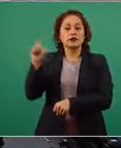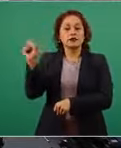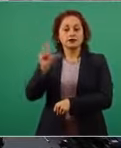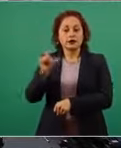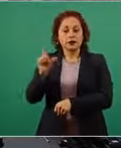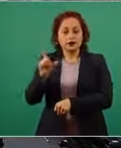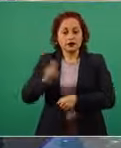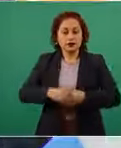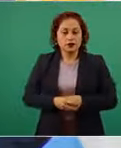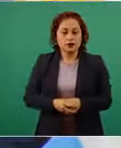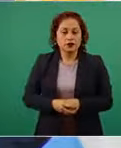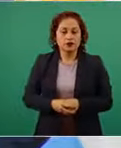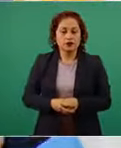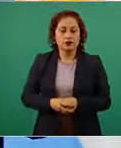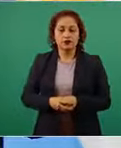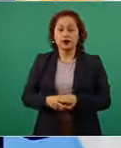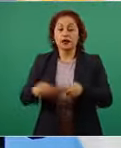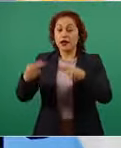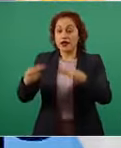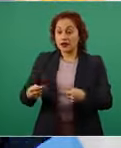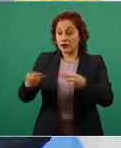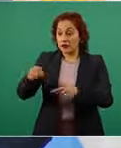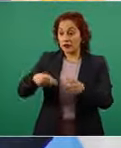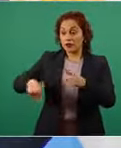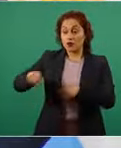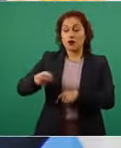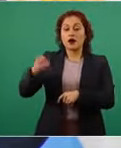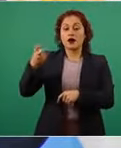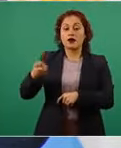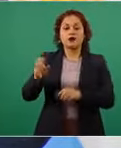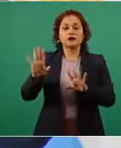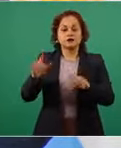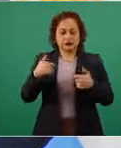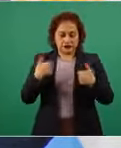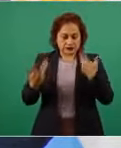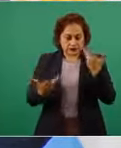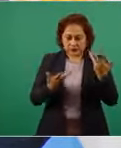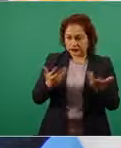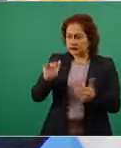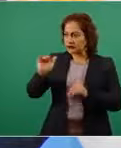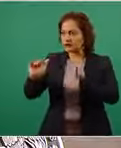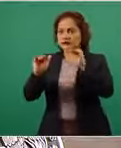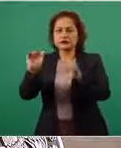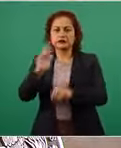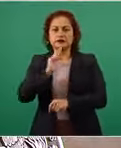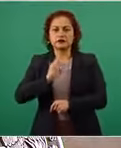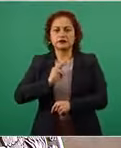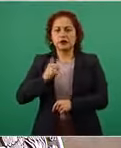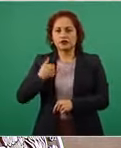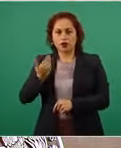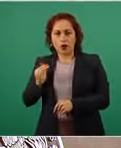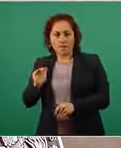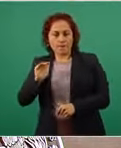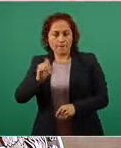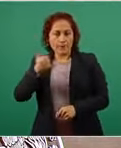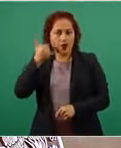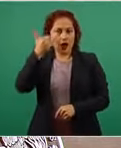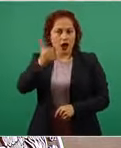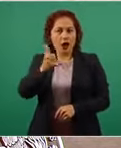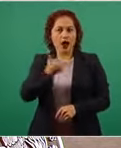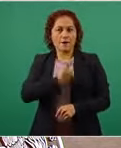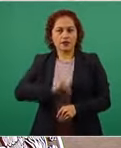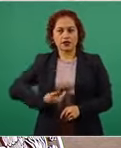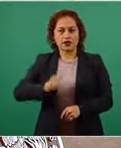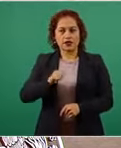acreedores privados un día desesperado porque no encontraba respuestas de ellos le pedí su colaboración y su colaboración fue